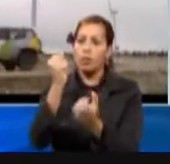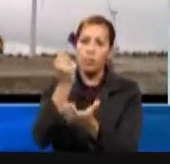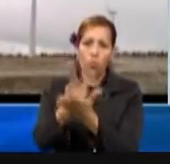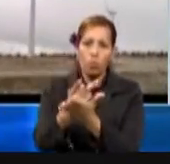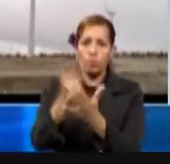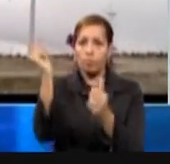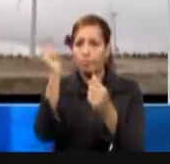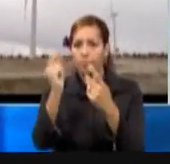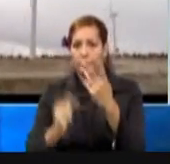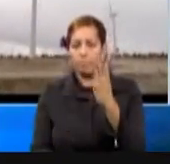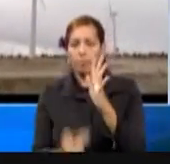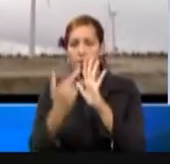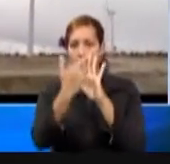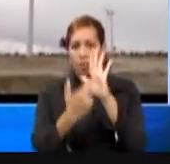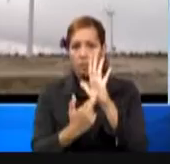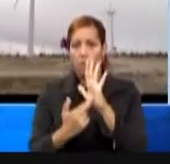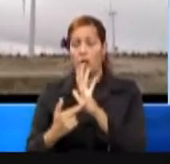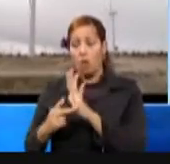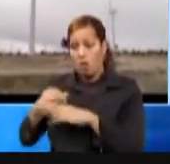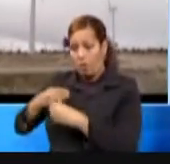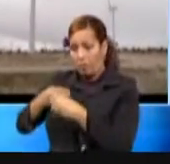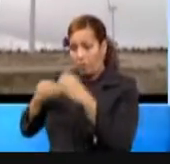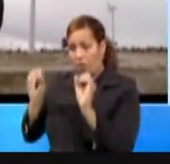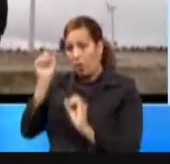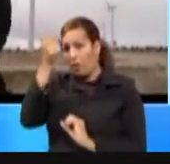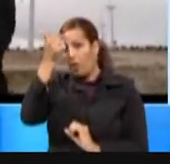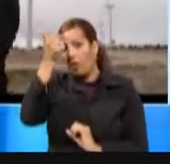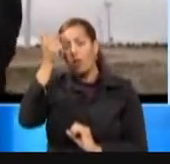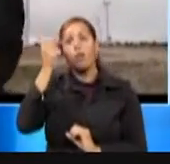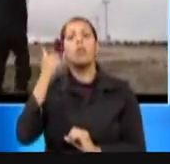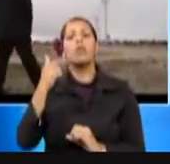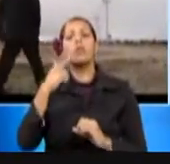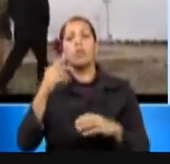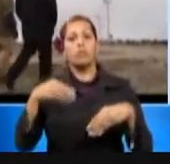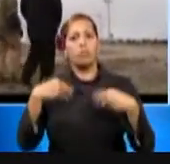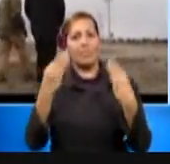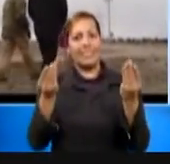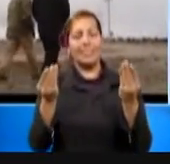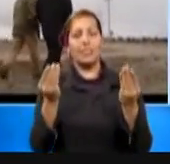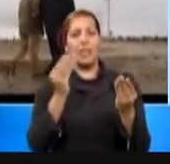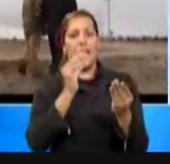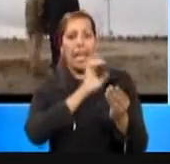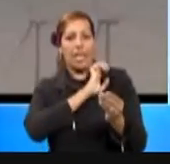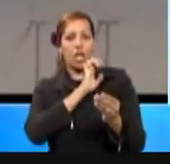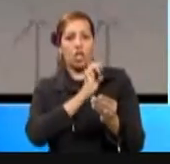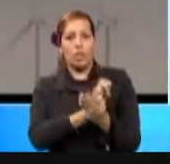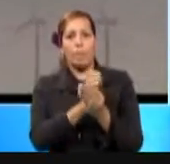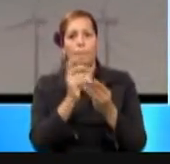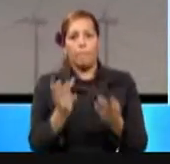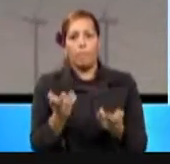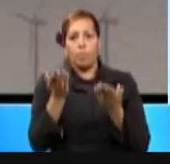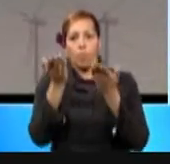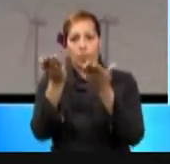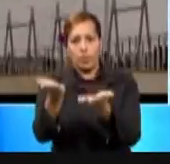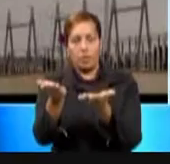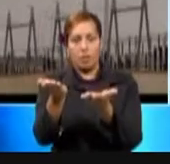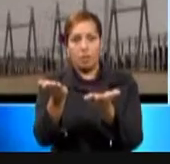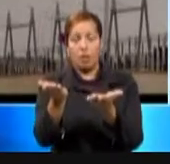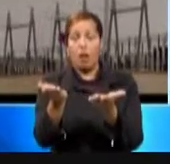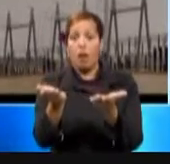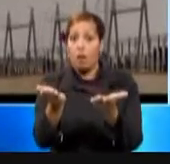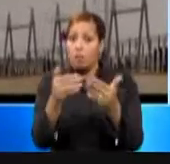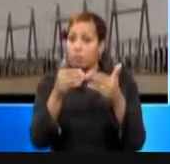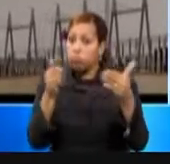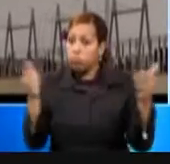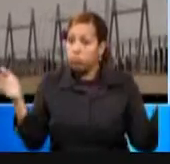serie de medidas a nivel del Ejecutivo para adoptar una abarcadora reforma energética. La iniciativa es amplia, pero tienen